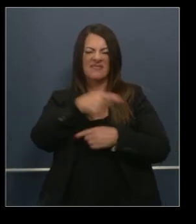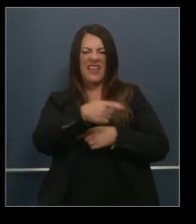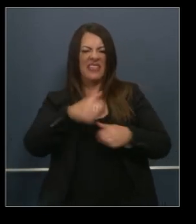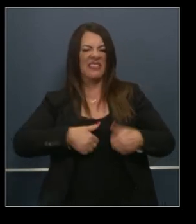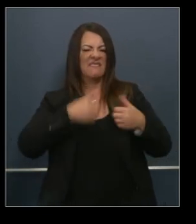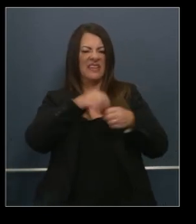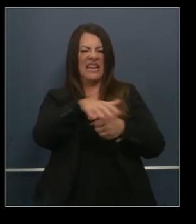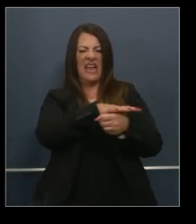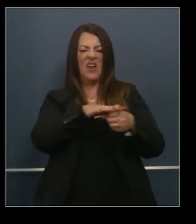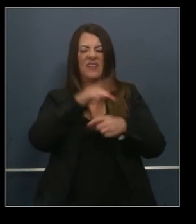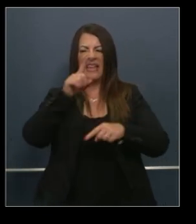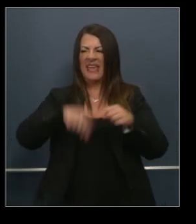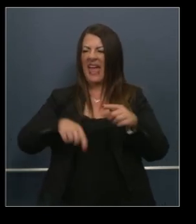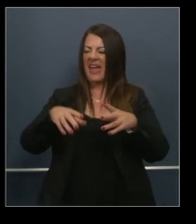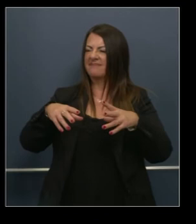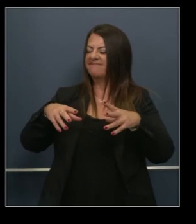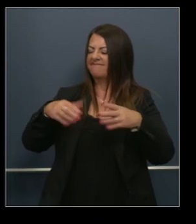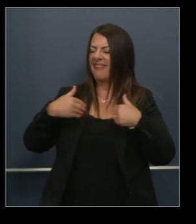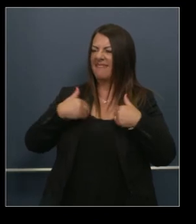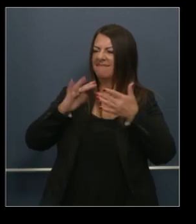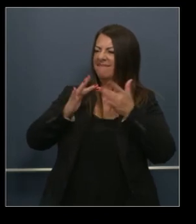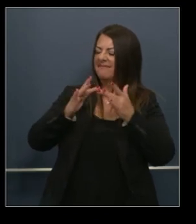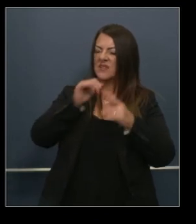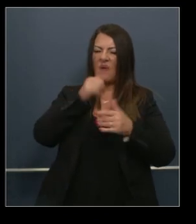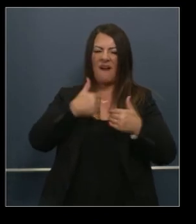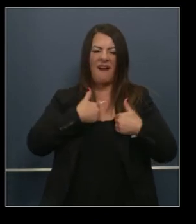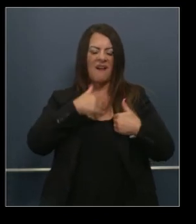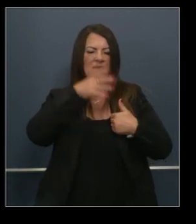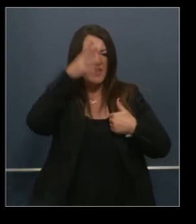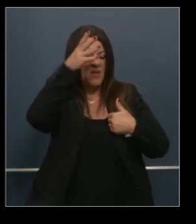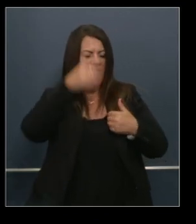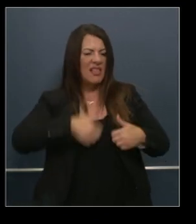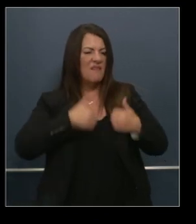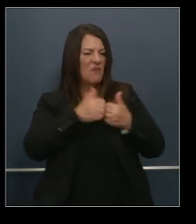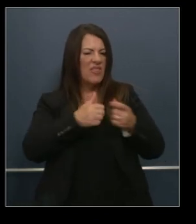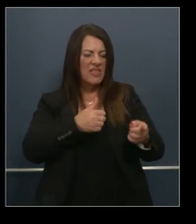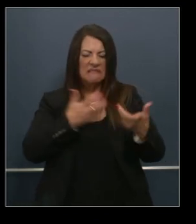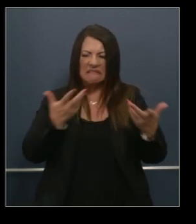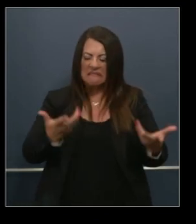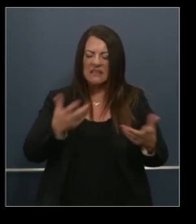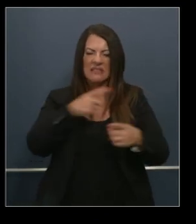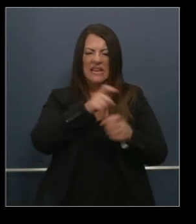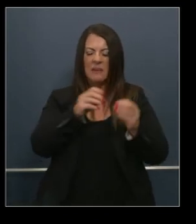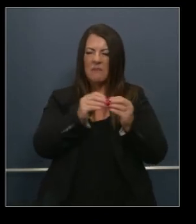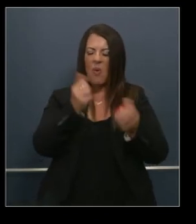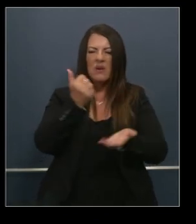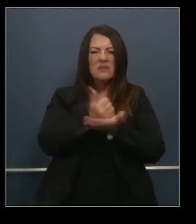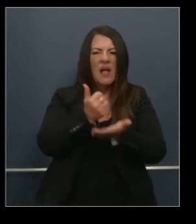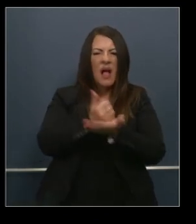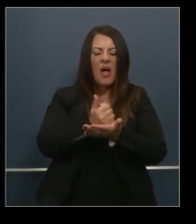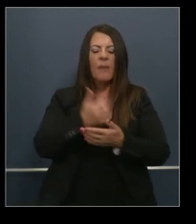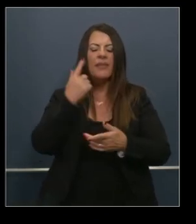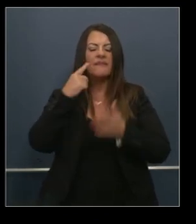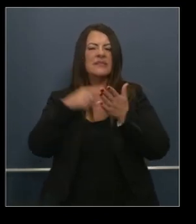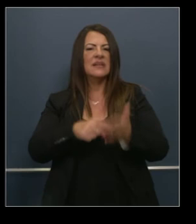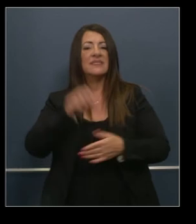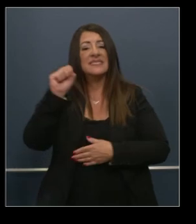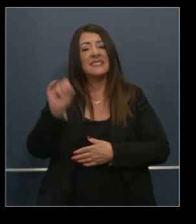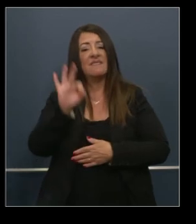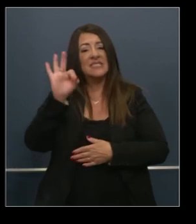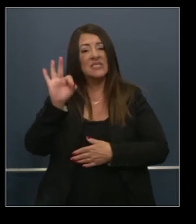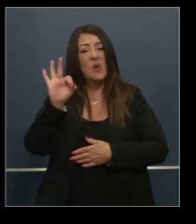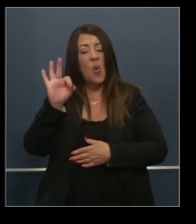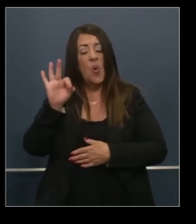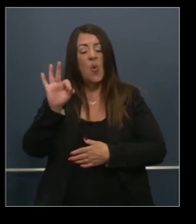están en un lugar o viven en un lugar donde no hay internet no tienen un padre en casa o necesitan apoyo adicional como en San